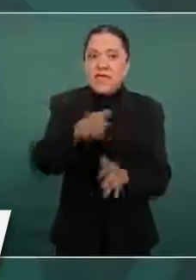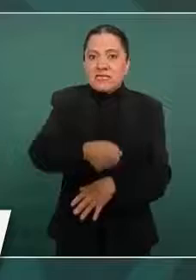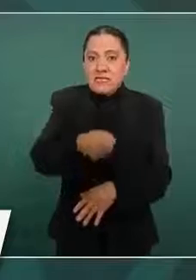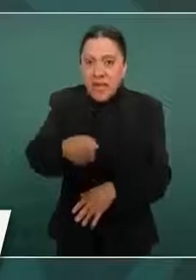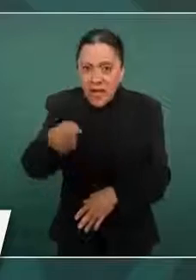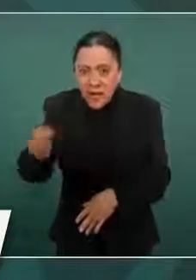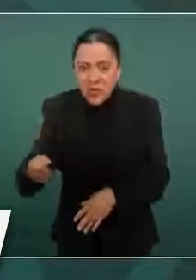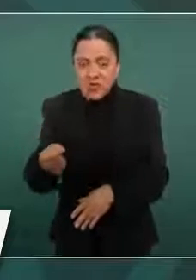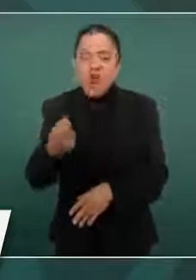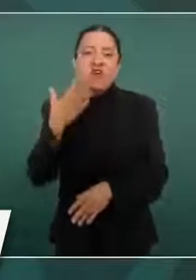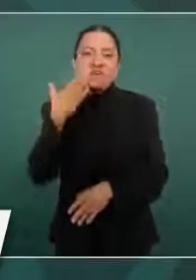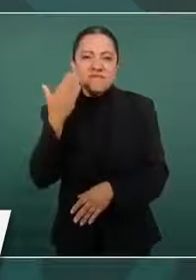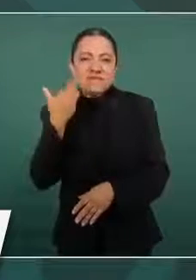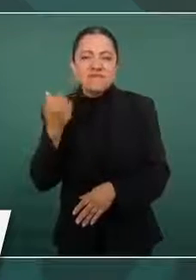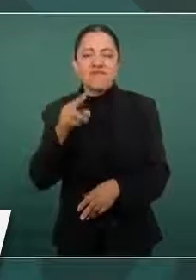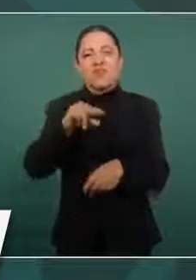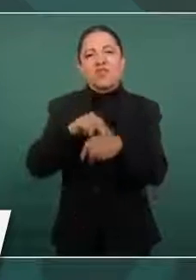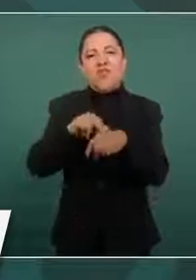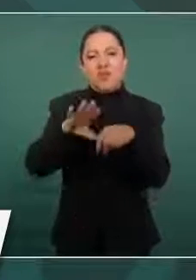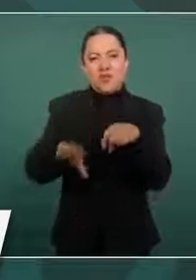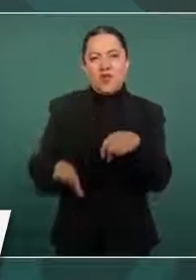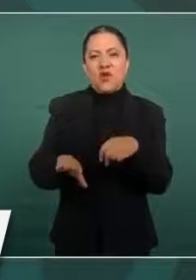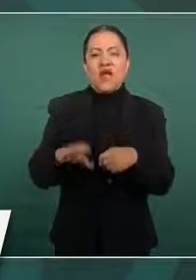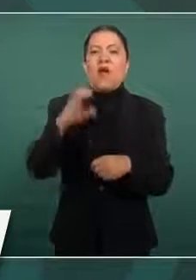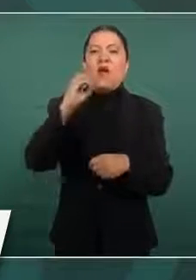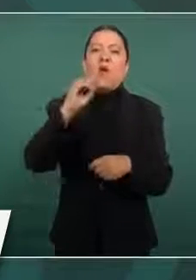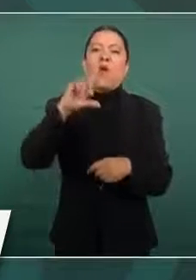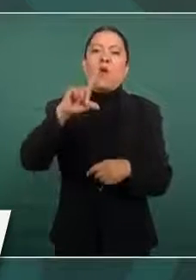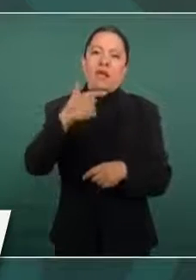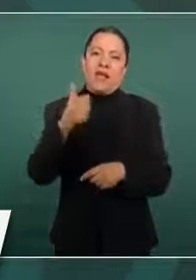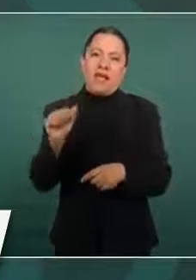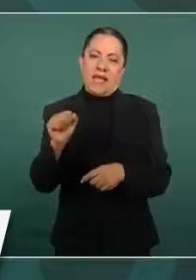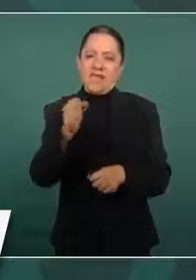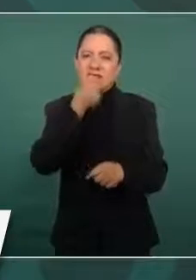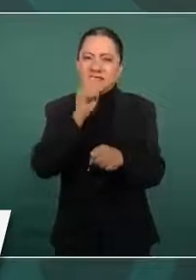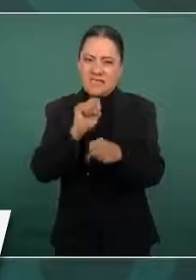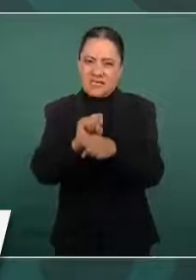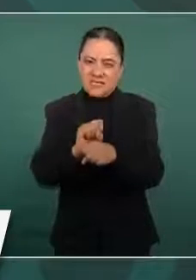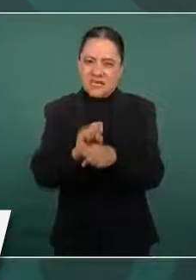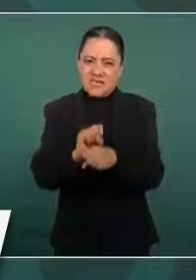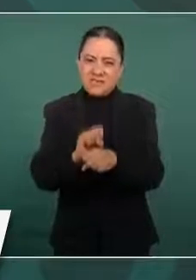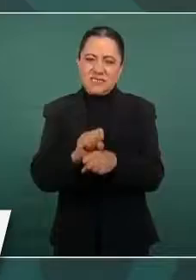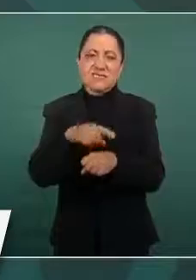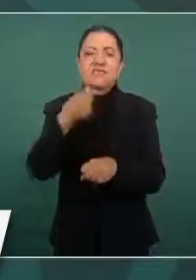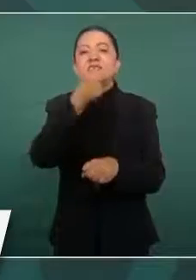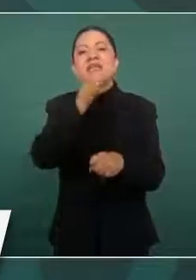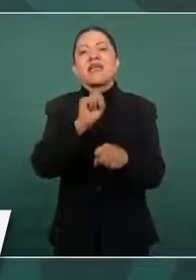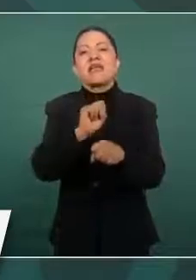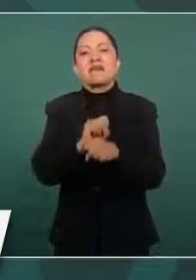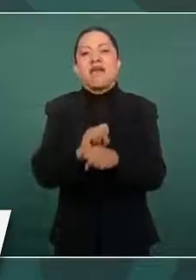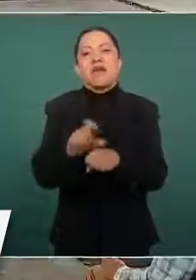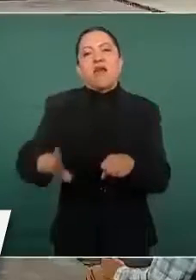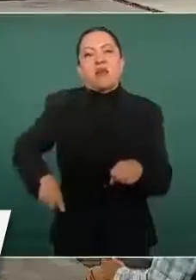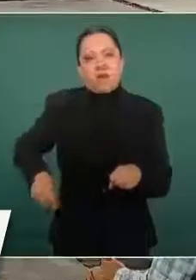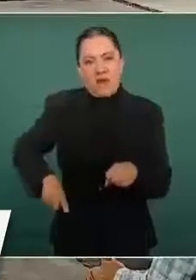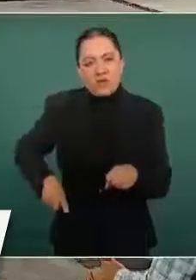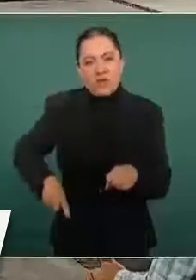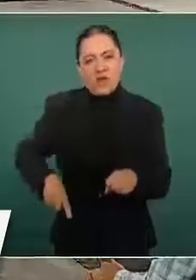doctora Olga Sánchez Cordero, al secretario de Gobernación, al general Luis Cresencio Sandoval,